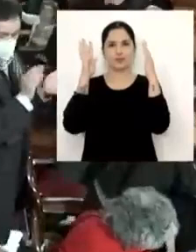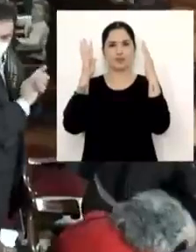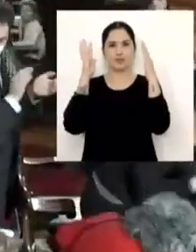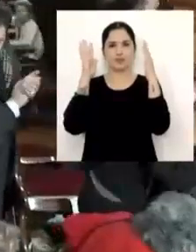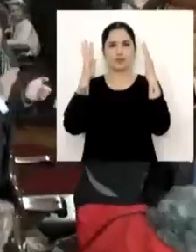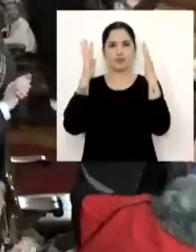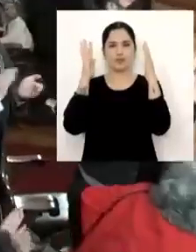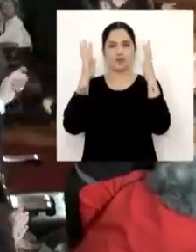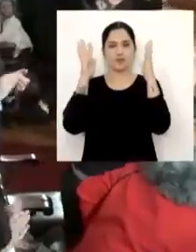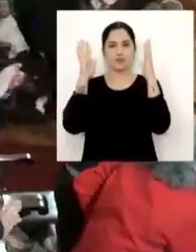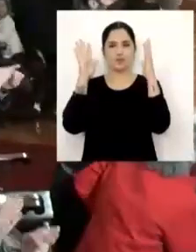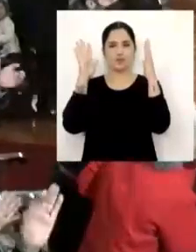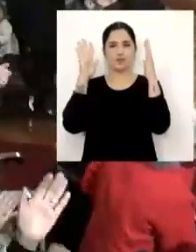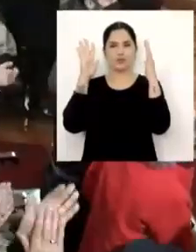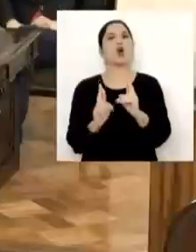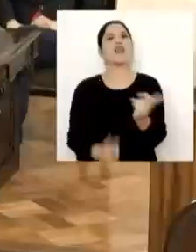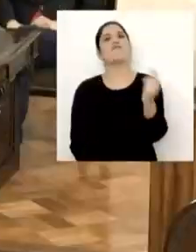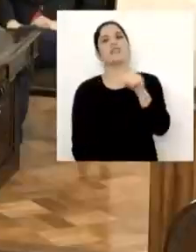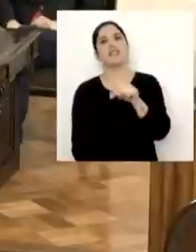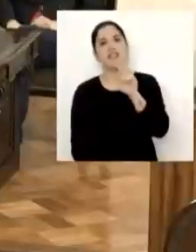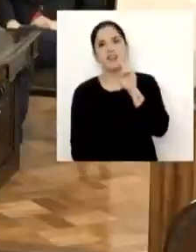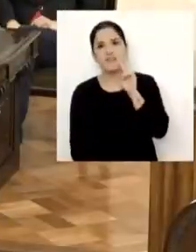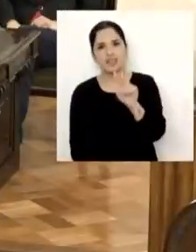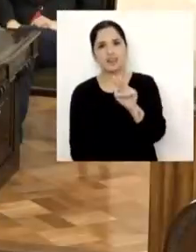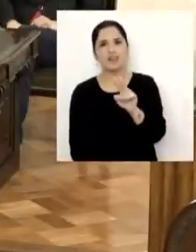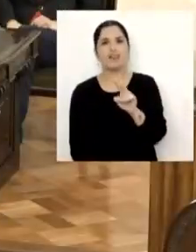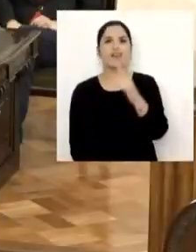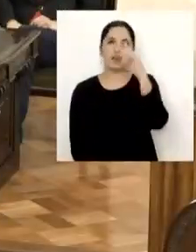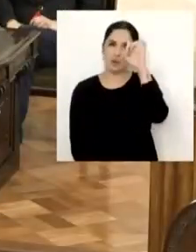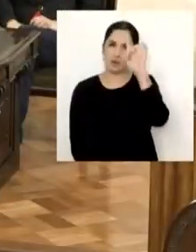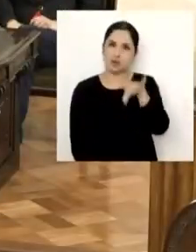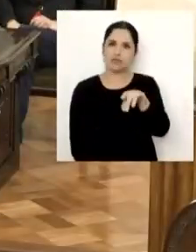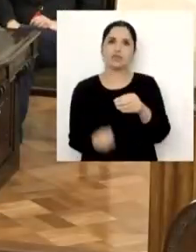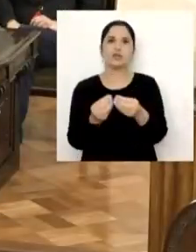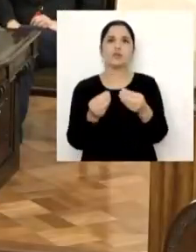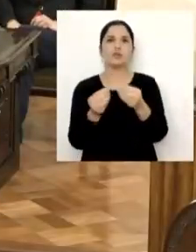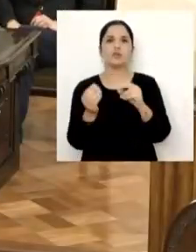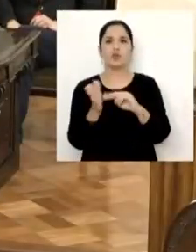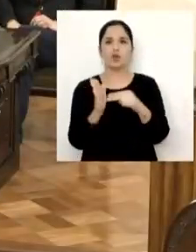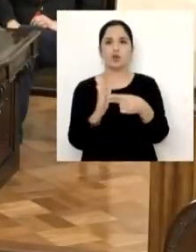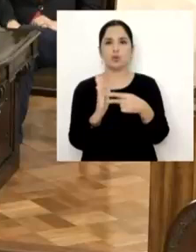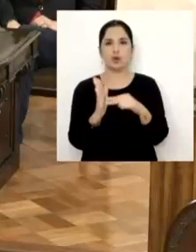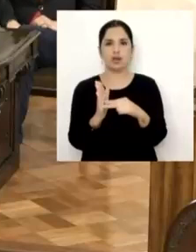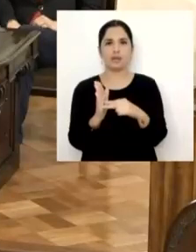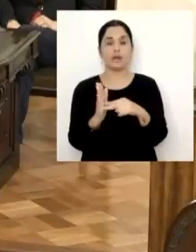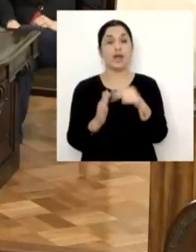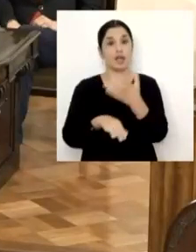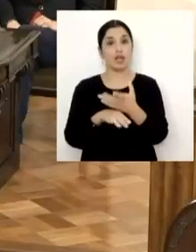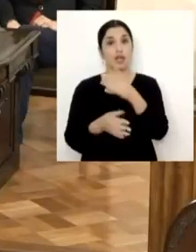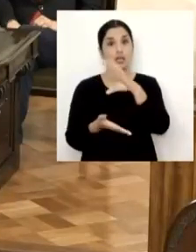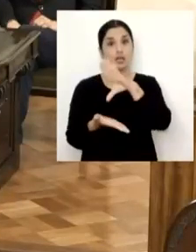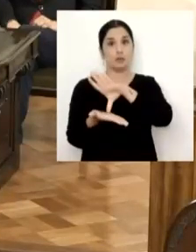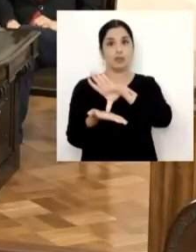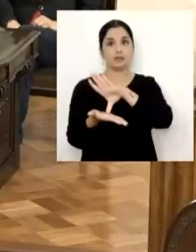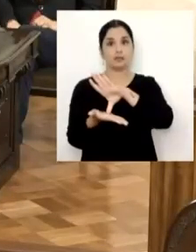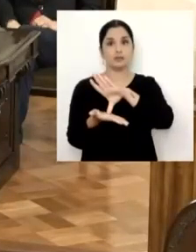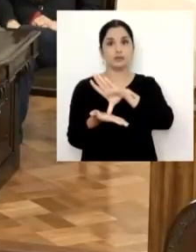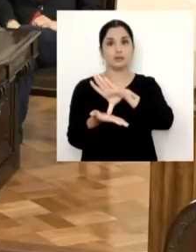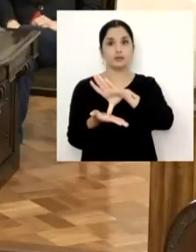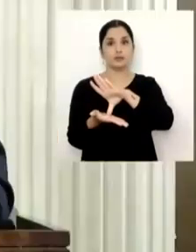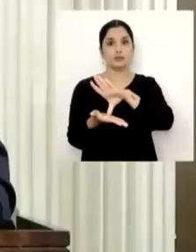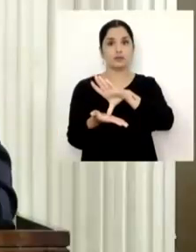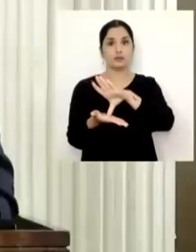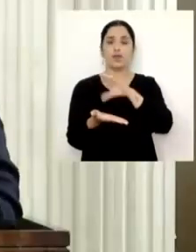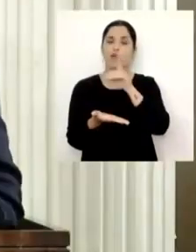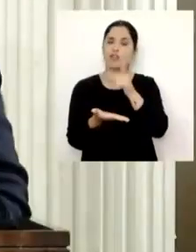su último discurso en el cargo también el rector saliente, Ennio Vivaldi, repasó los logros alcanzados durante sus dos periodos y el trabajo por